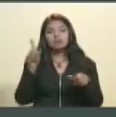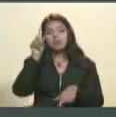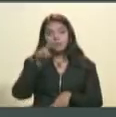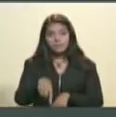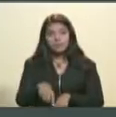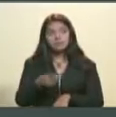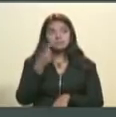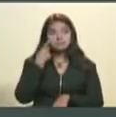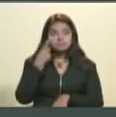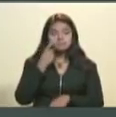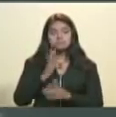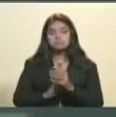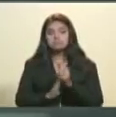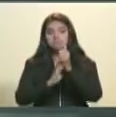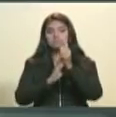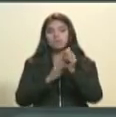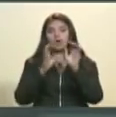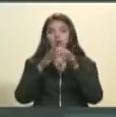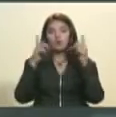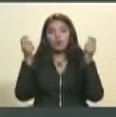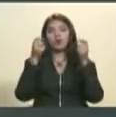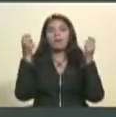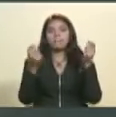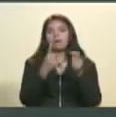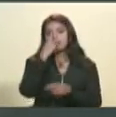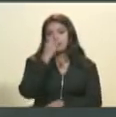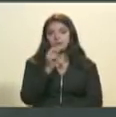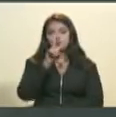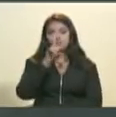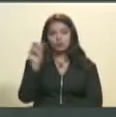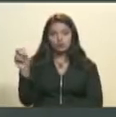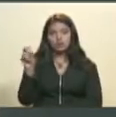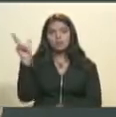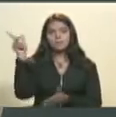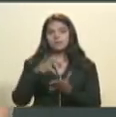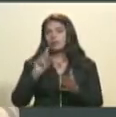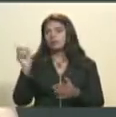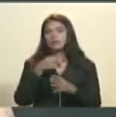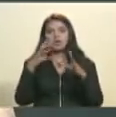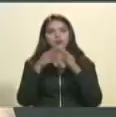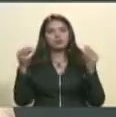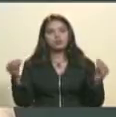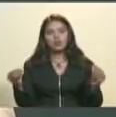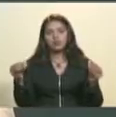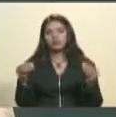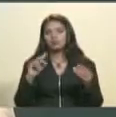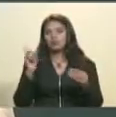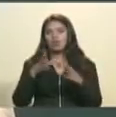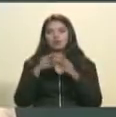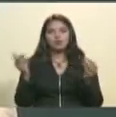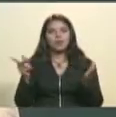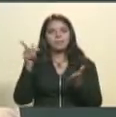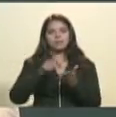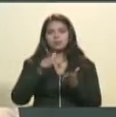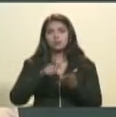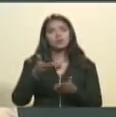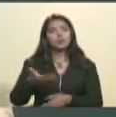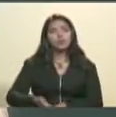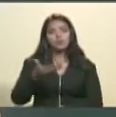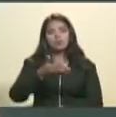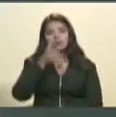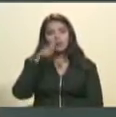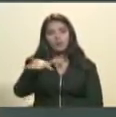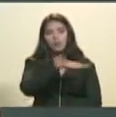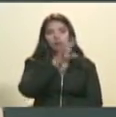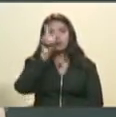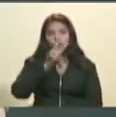ha estado al frente del comando Zamora 200 en la participación de todo lo que ha sido esta participación histórica del pueblo venezolano.